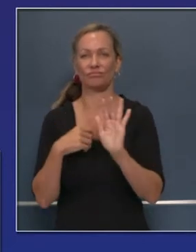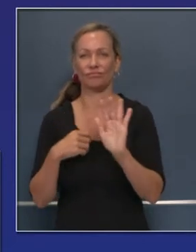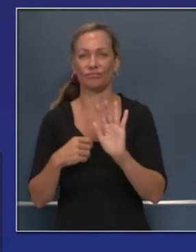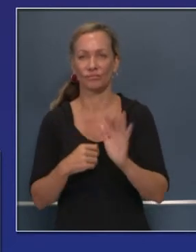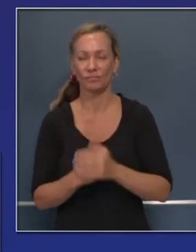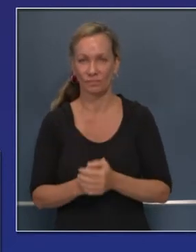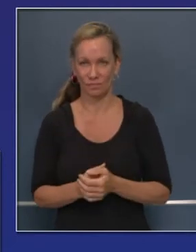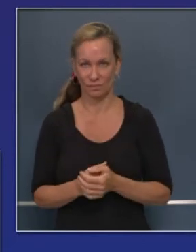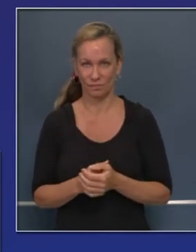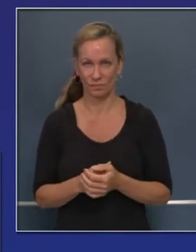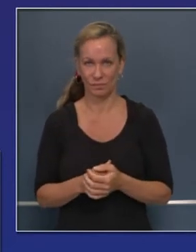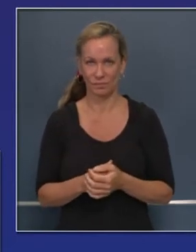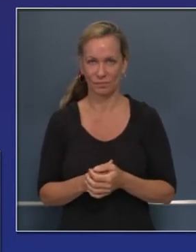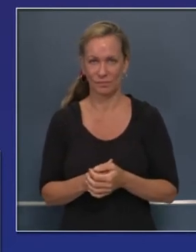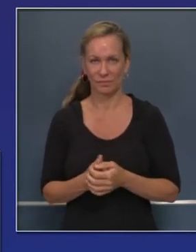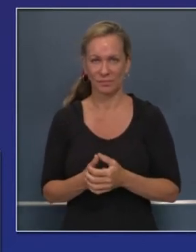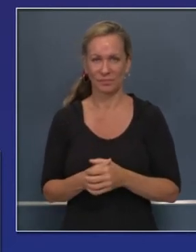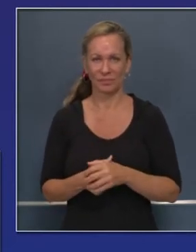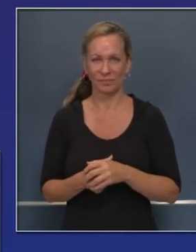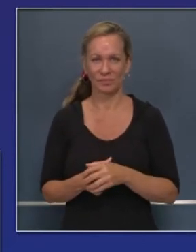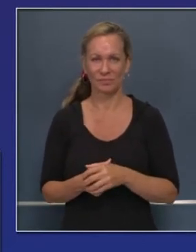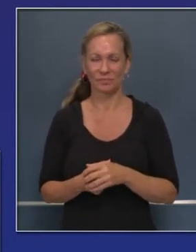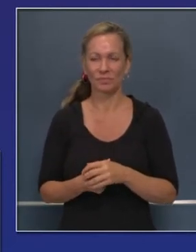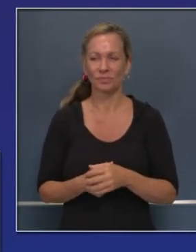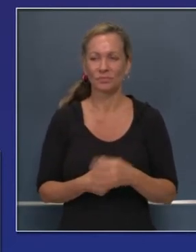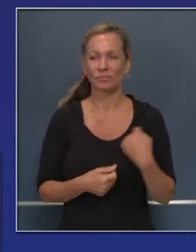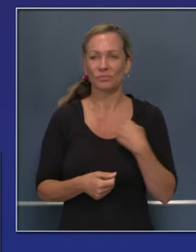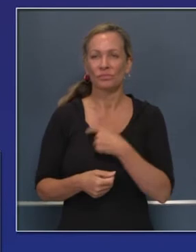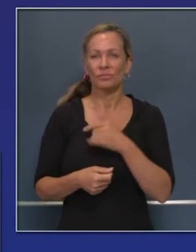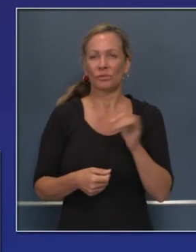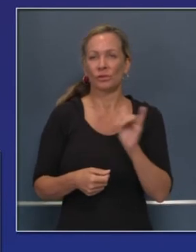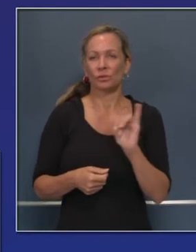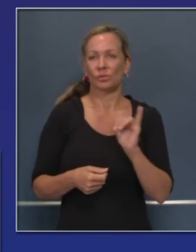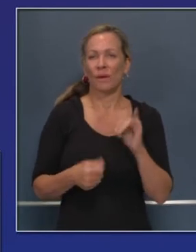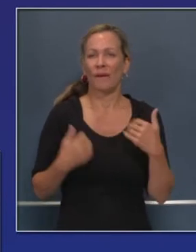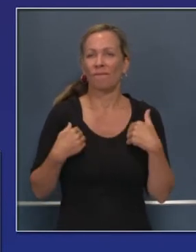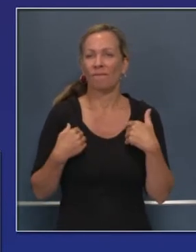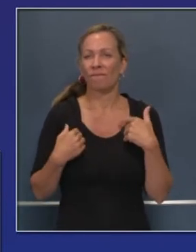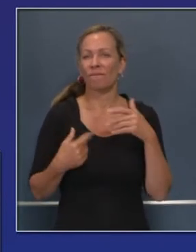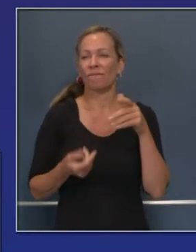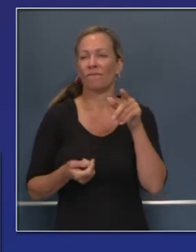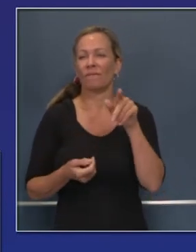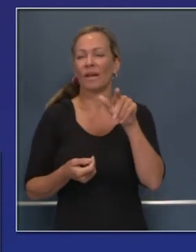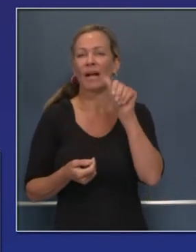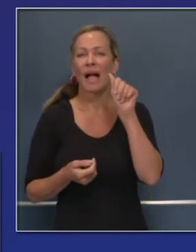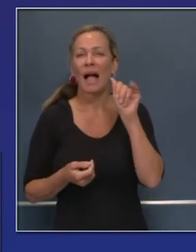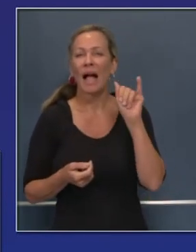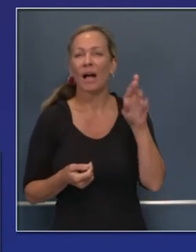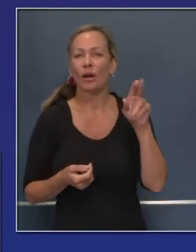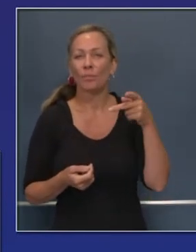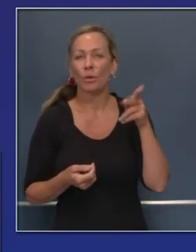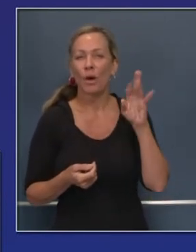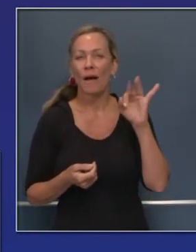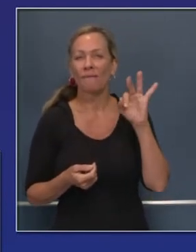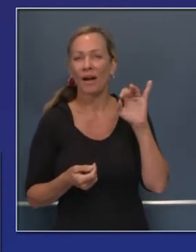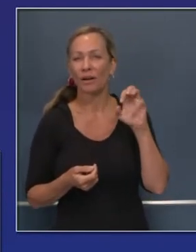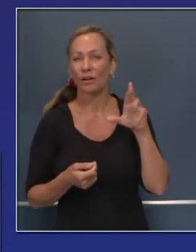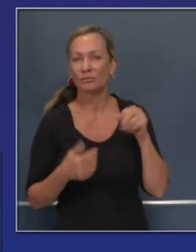en estas congregaciones, en estos refugios, pero también purificadores de aire. Hemos atraído, hemos